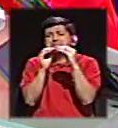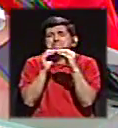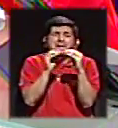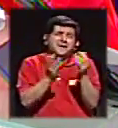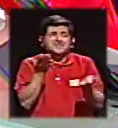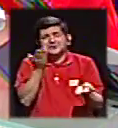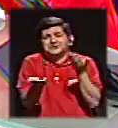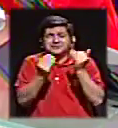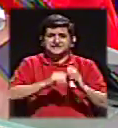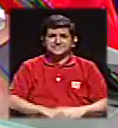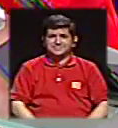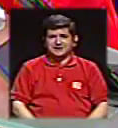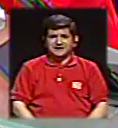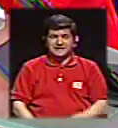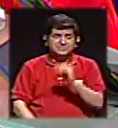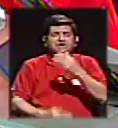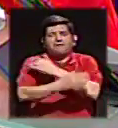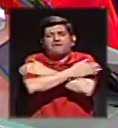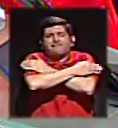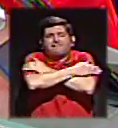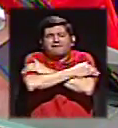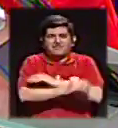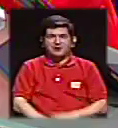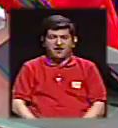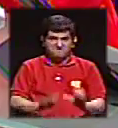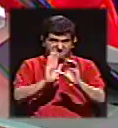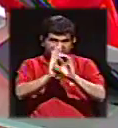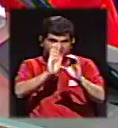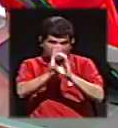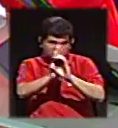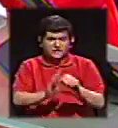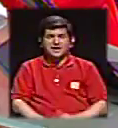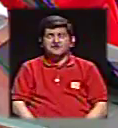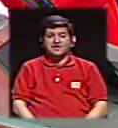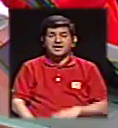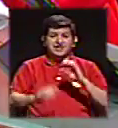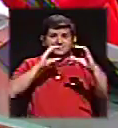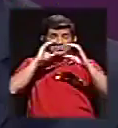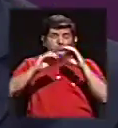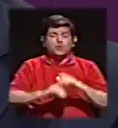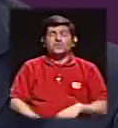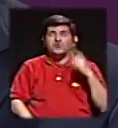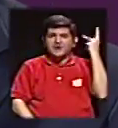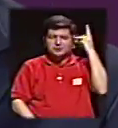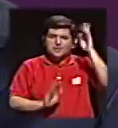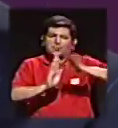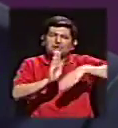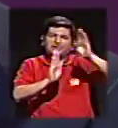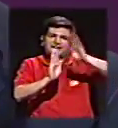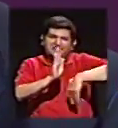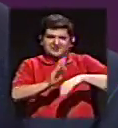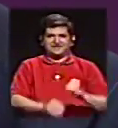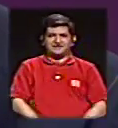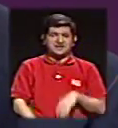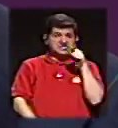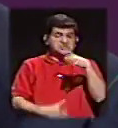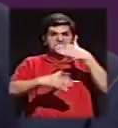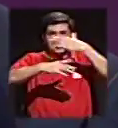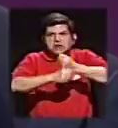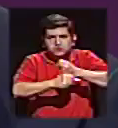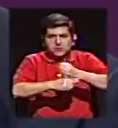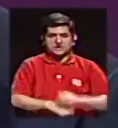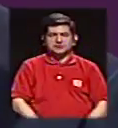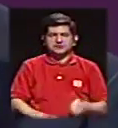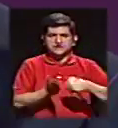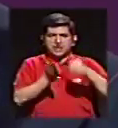los abrazos. Y aquellas fotografías son de comunicación política barata. Entonces, si eso es lo que están haciendo